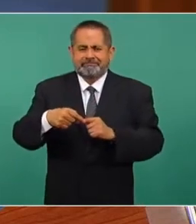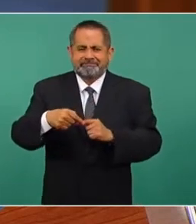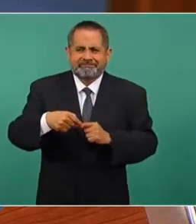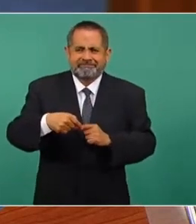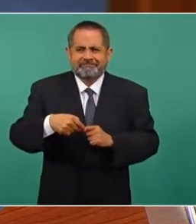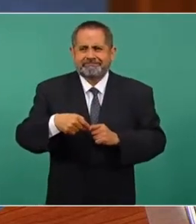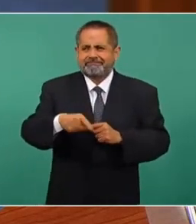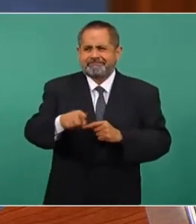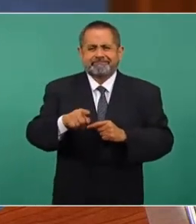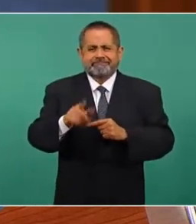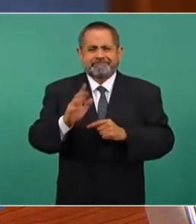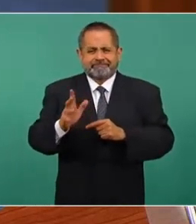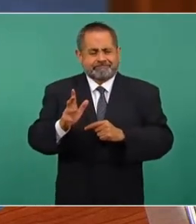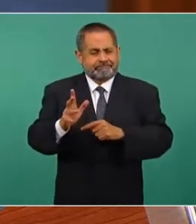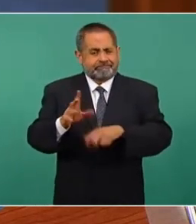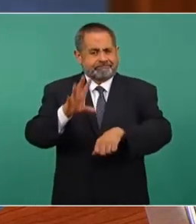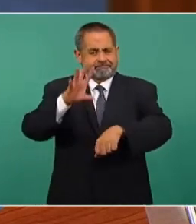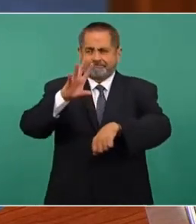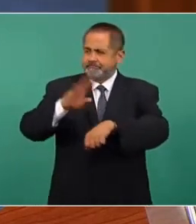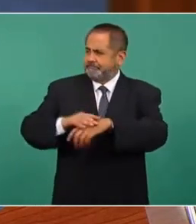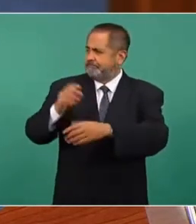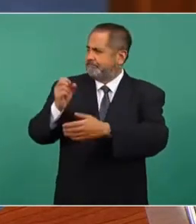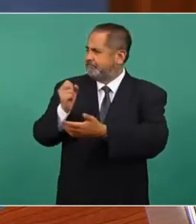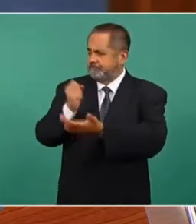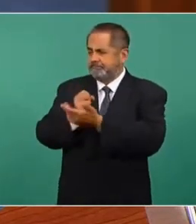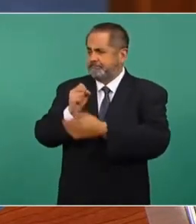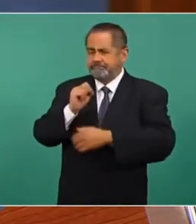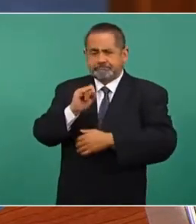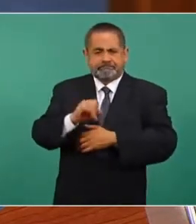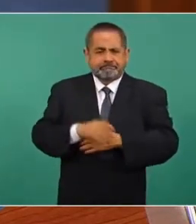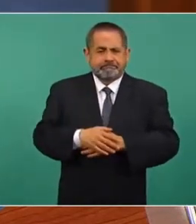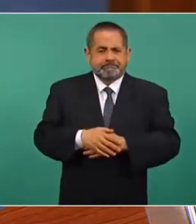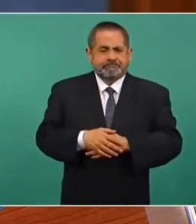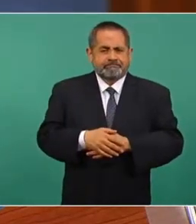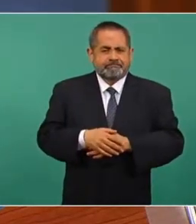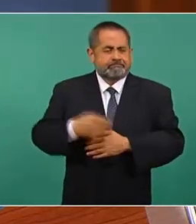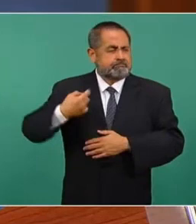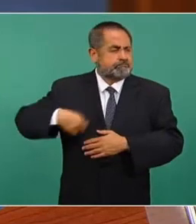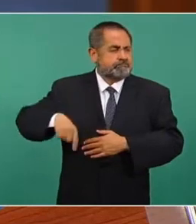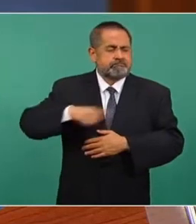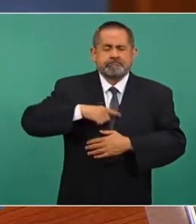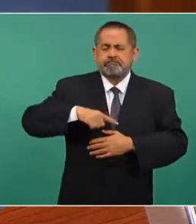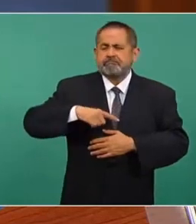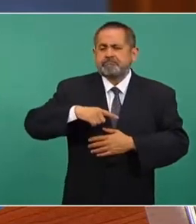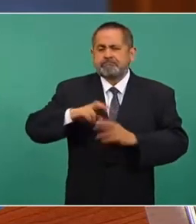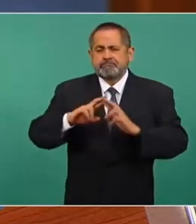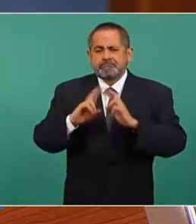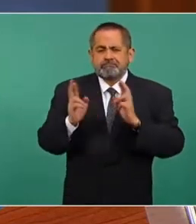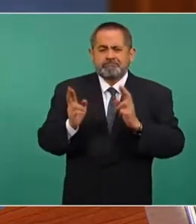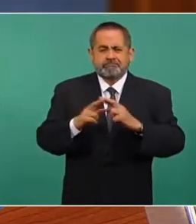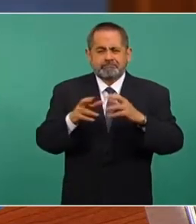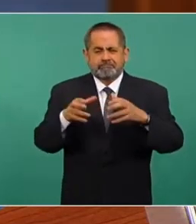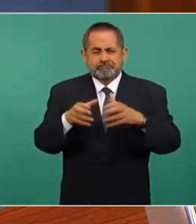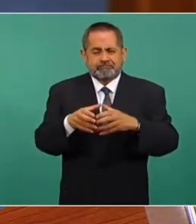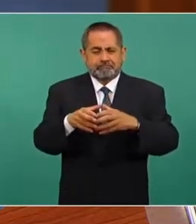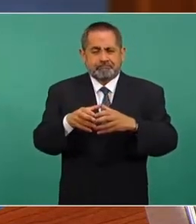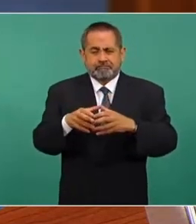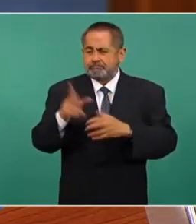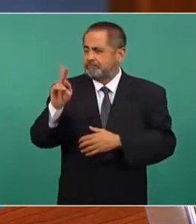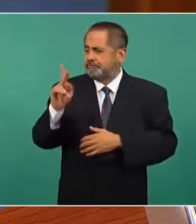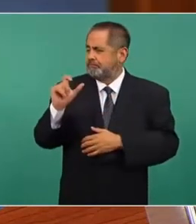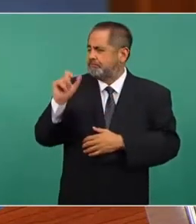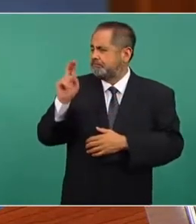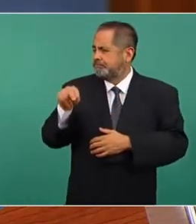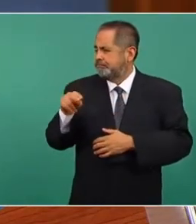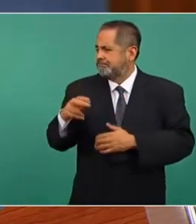autorizamos. Tenemos reuniones del Plan Nacional de